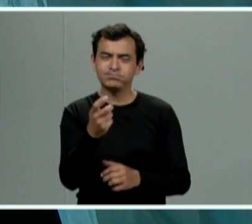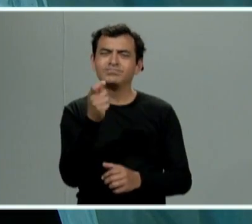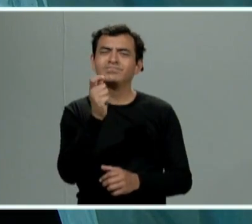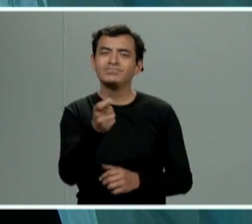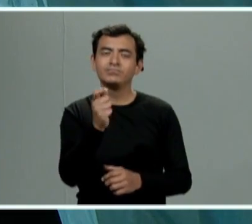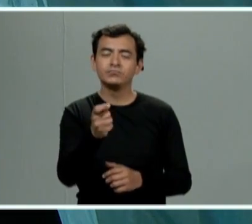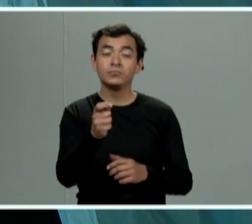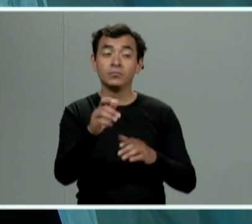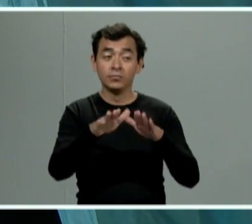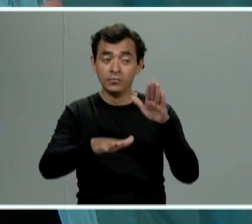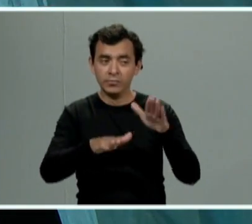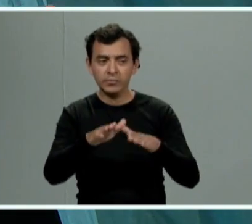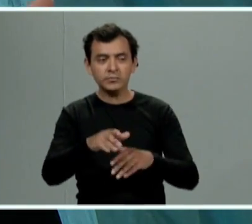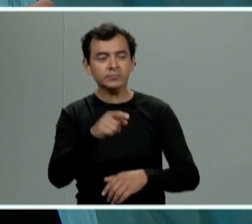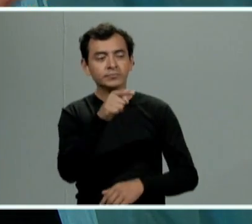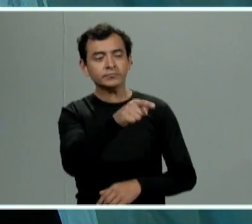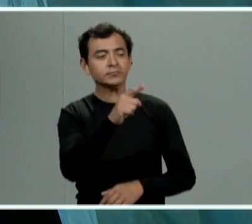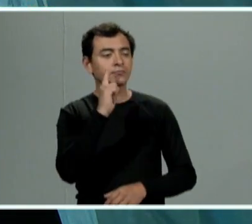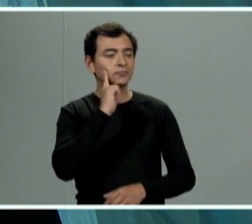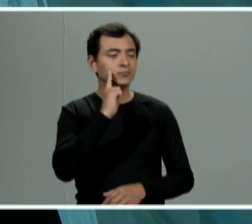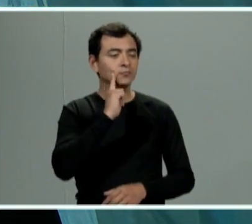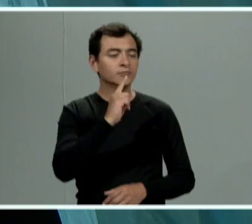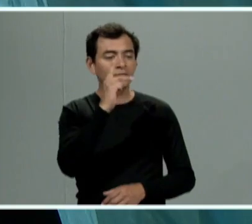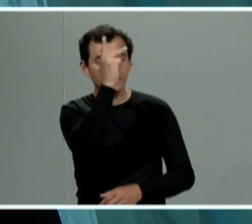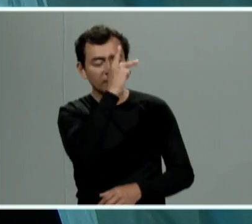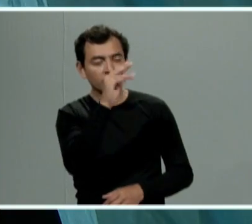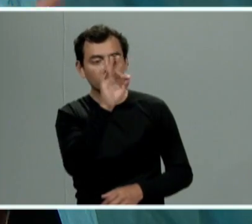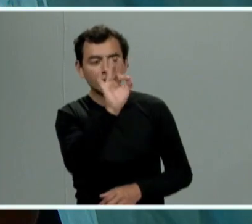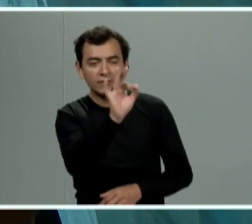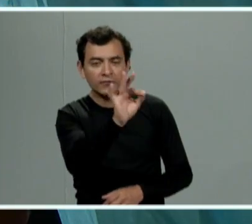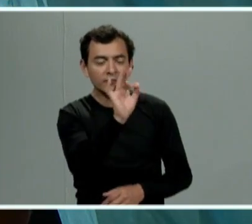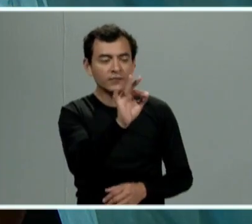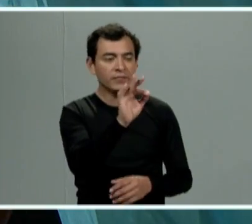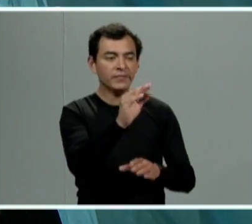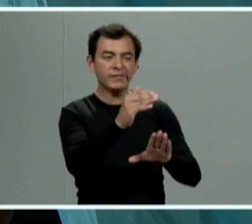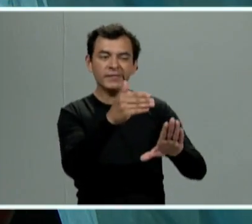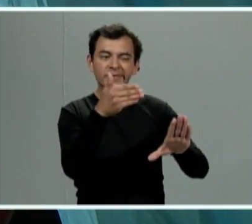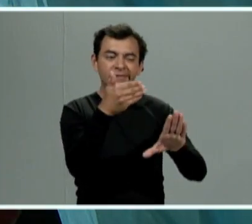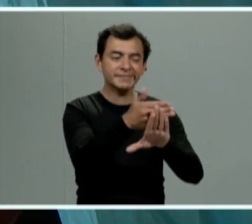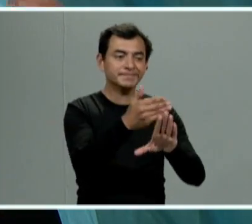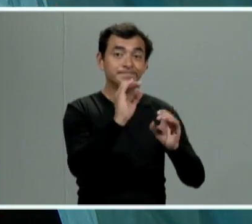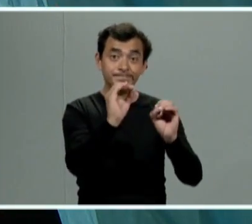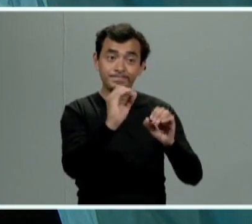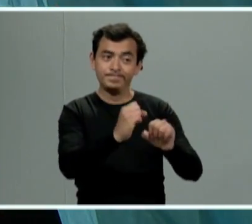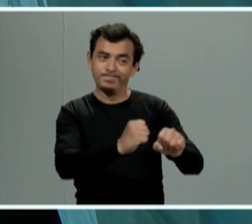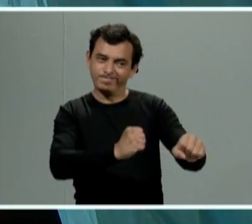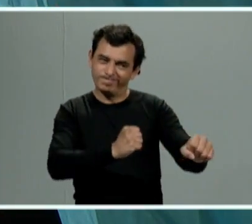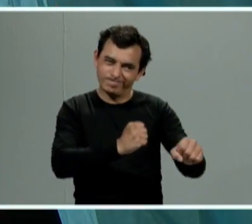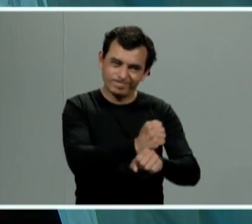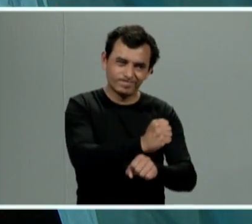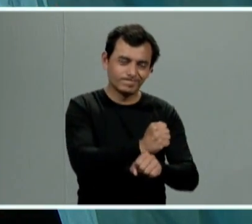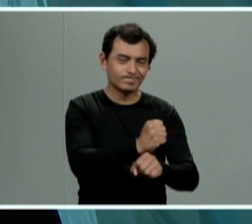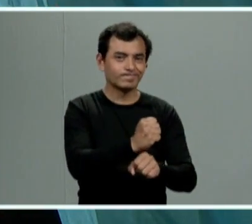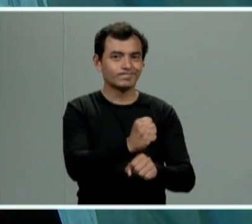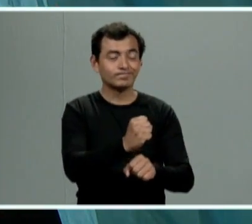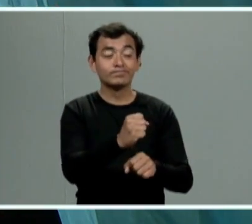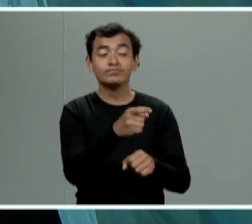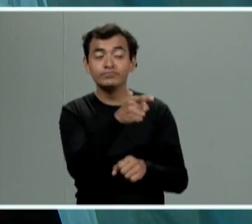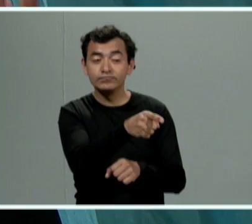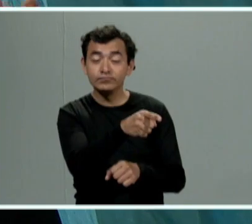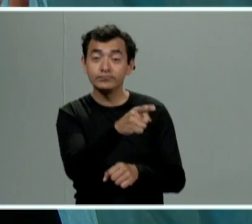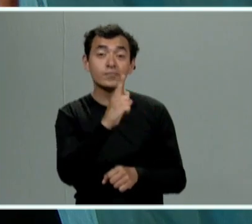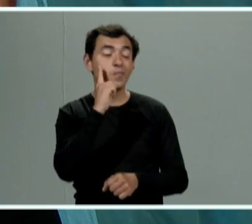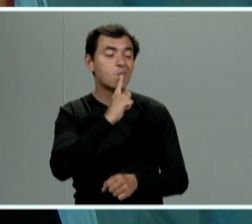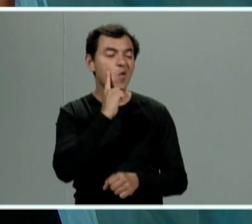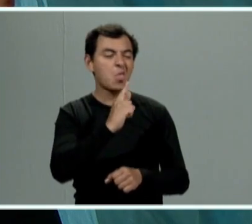o ejercer violencia física o psicológica en un agravio de una mujer o razón de su género esto es ya no